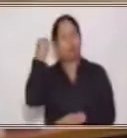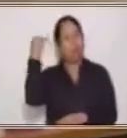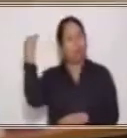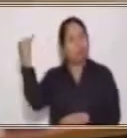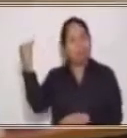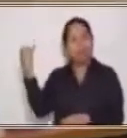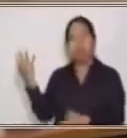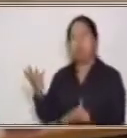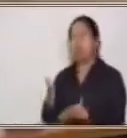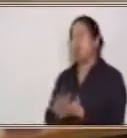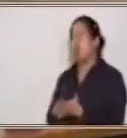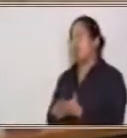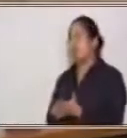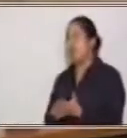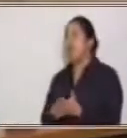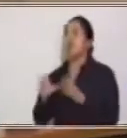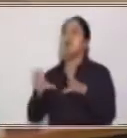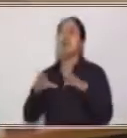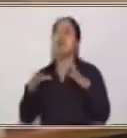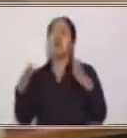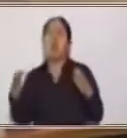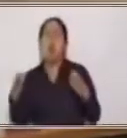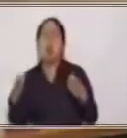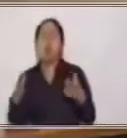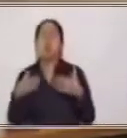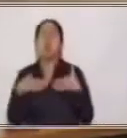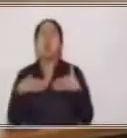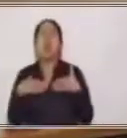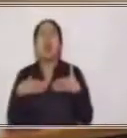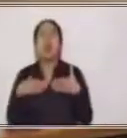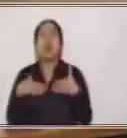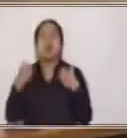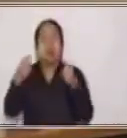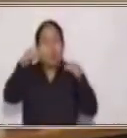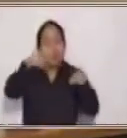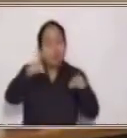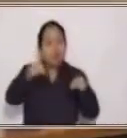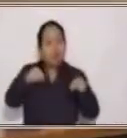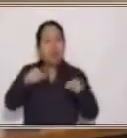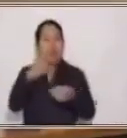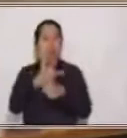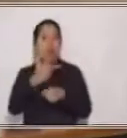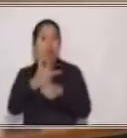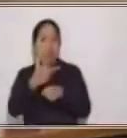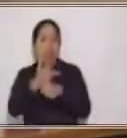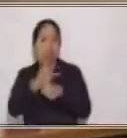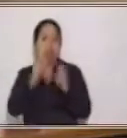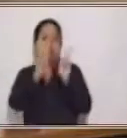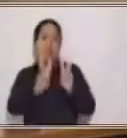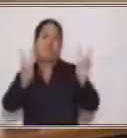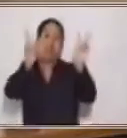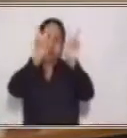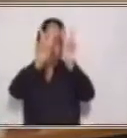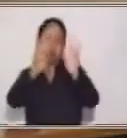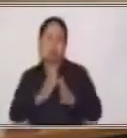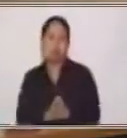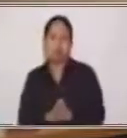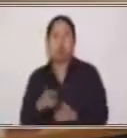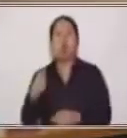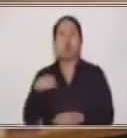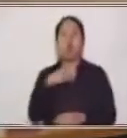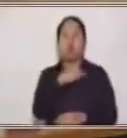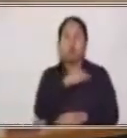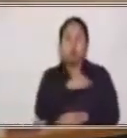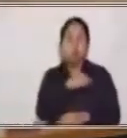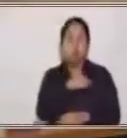de cómo estamos valorando entonces nuestra moneda nacional, nuestros productos que nosotros producimos,